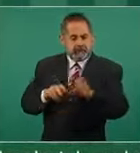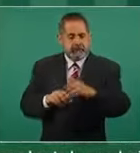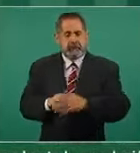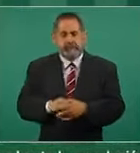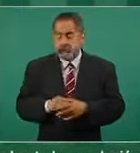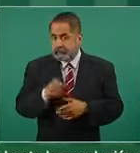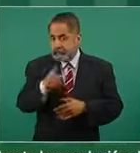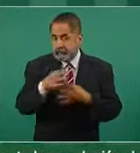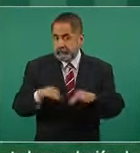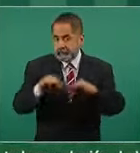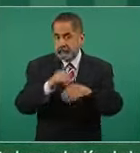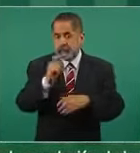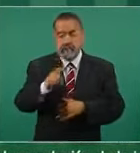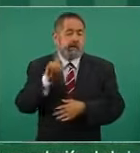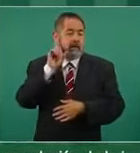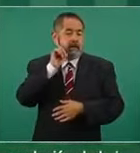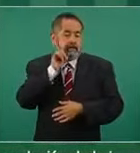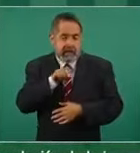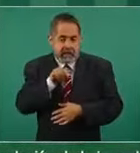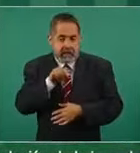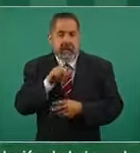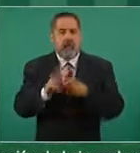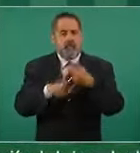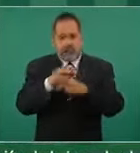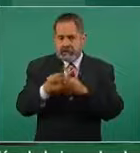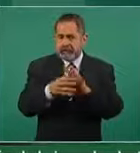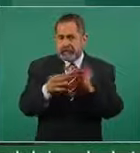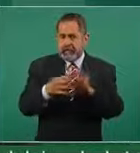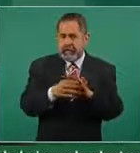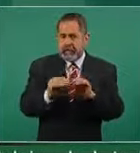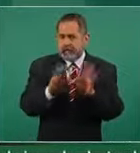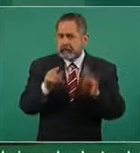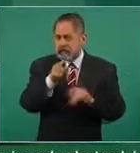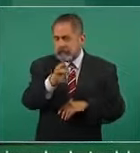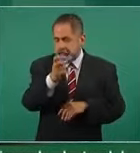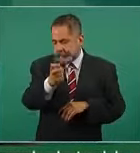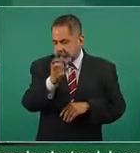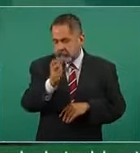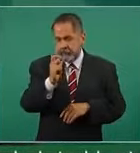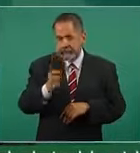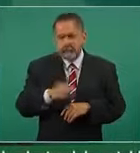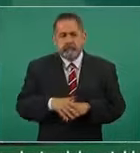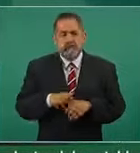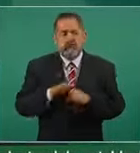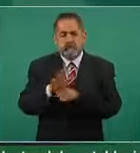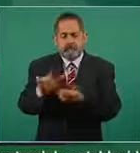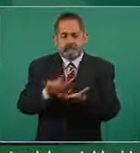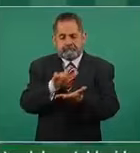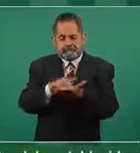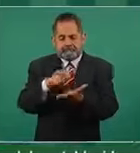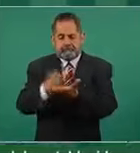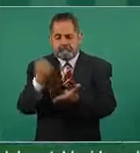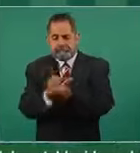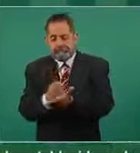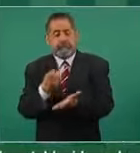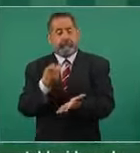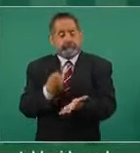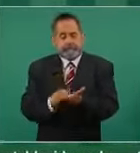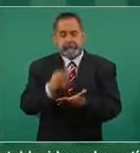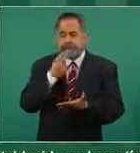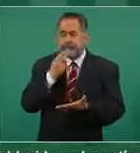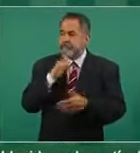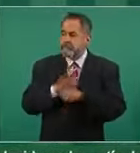vamos a explicar lo que se logró con